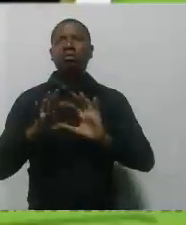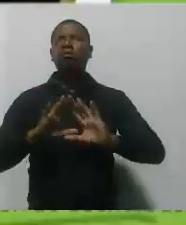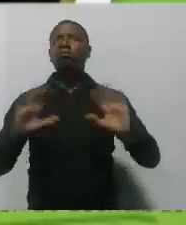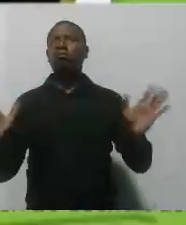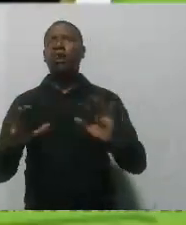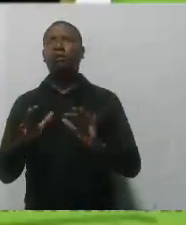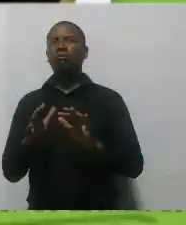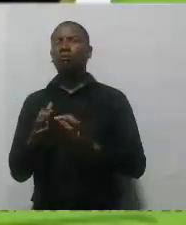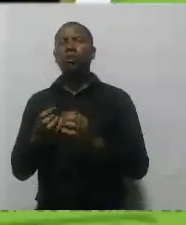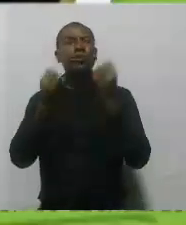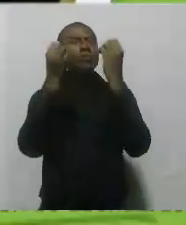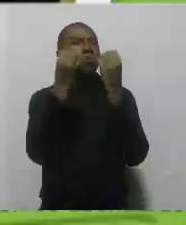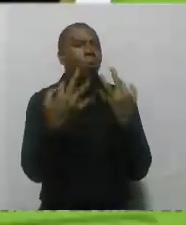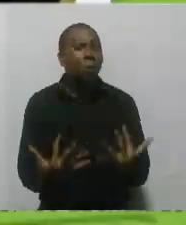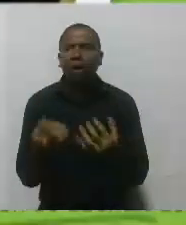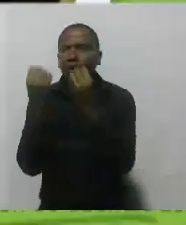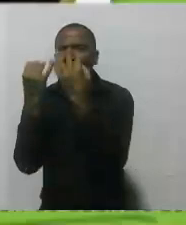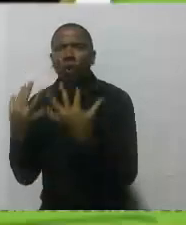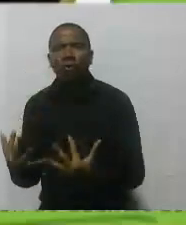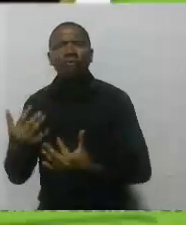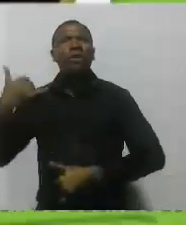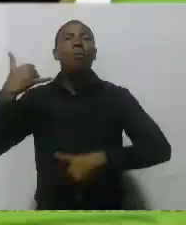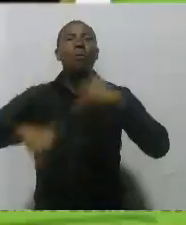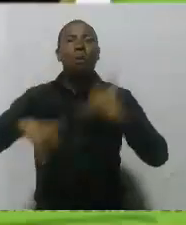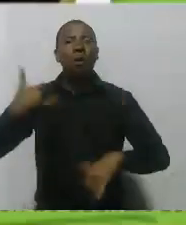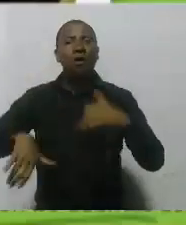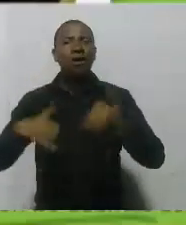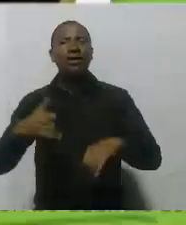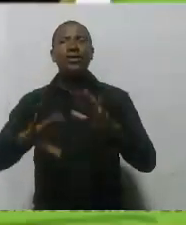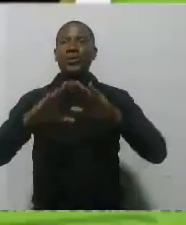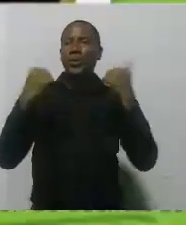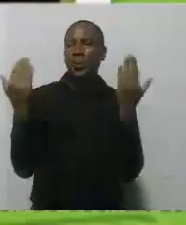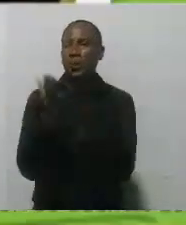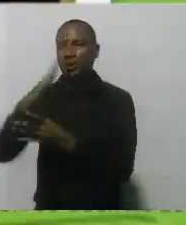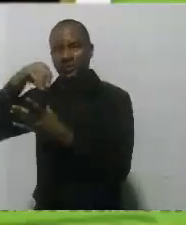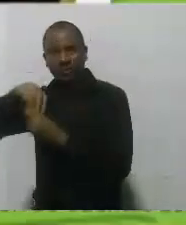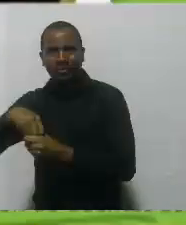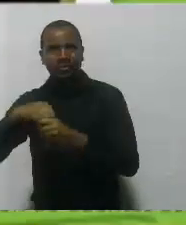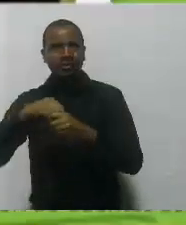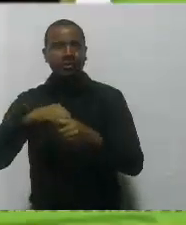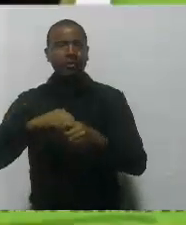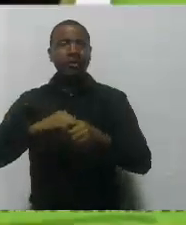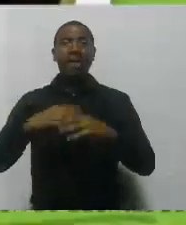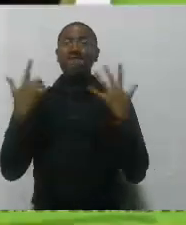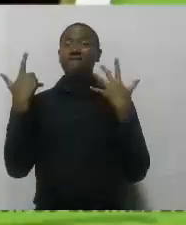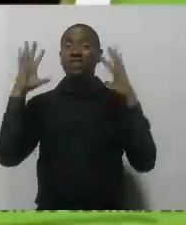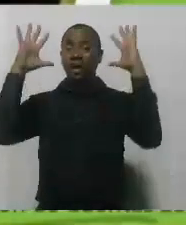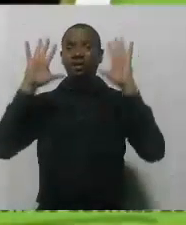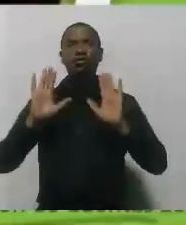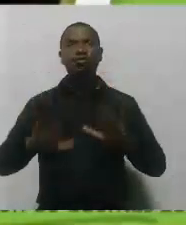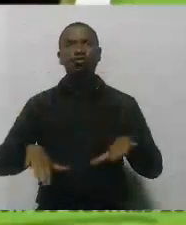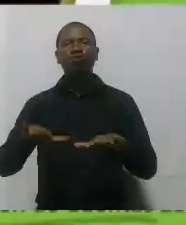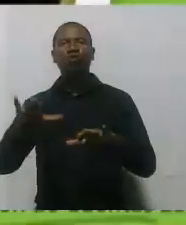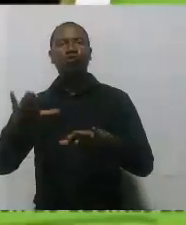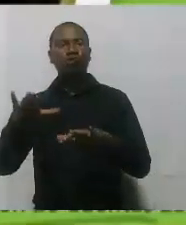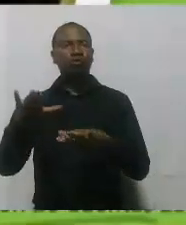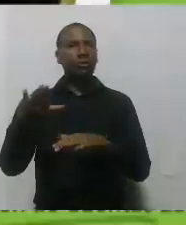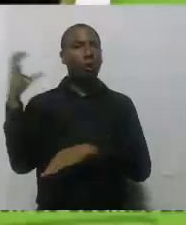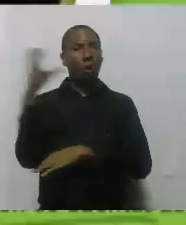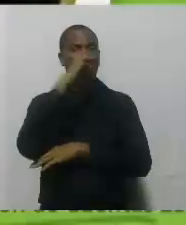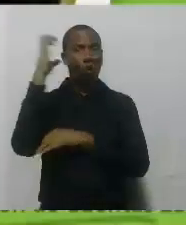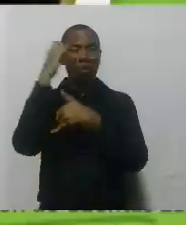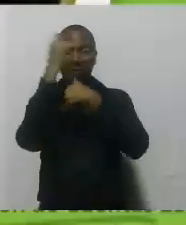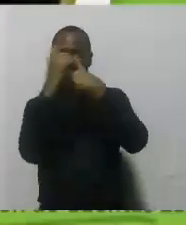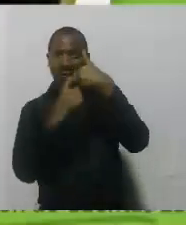las cifras de los juegos intercolegiados, la fiesta recreo-deportiva más grande del país, una